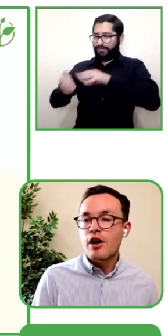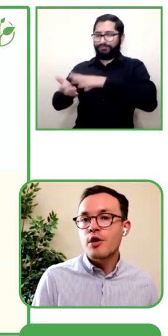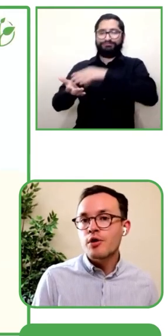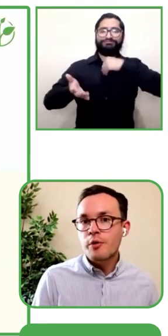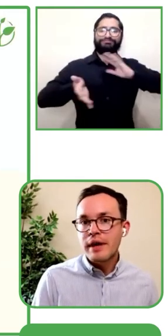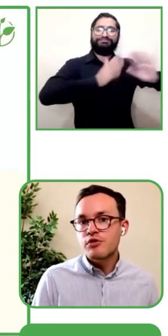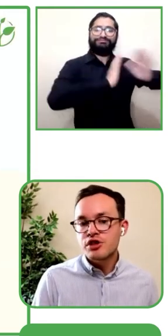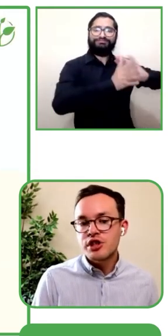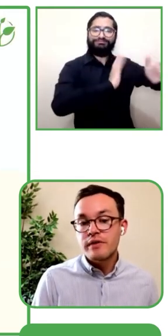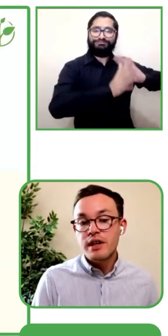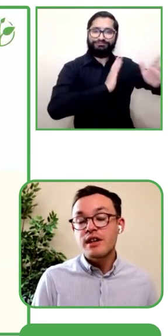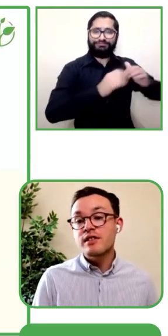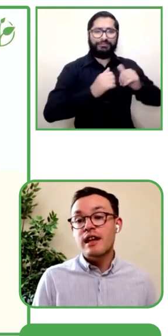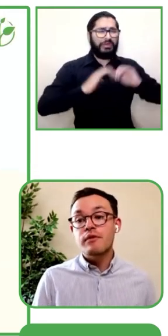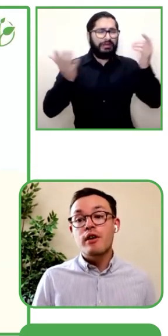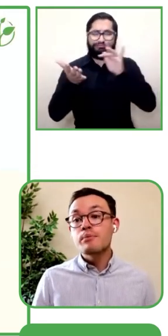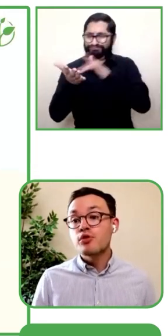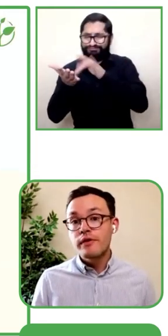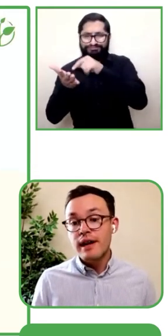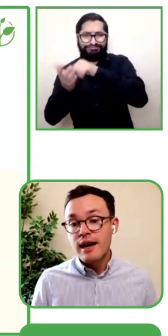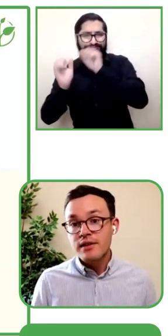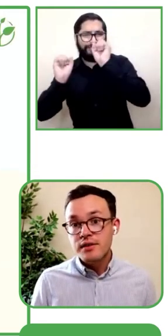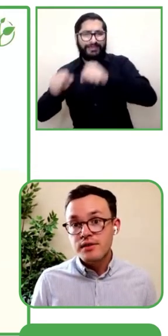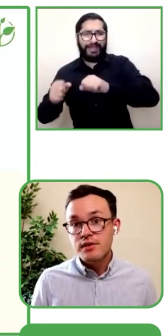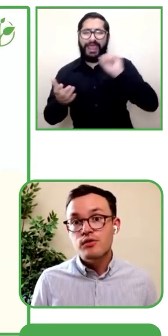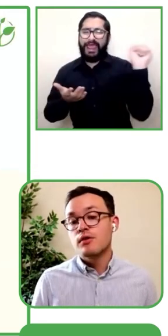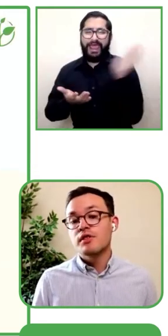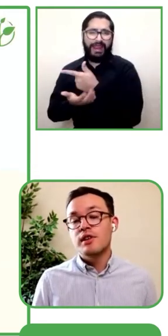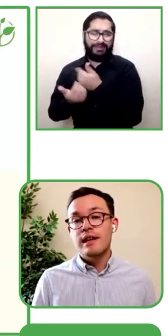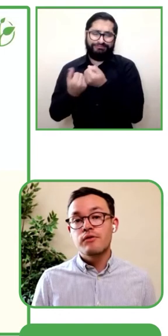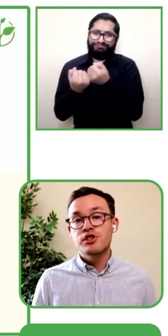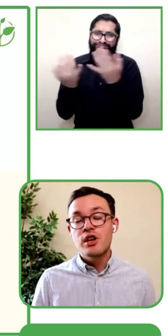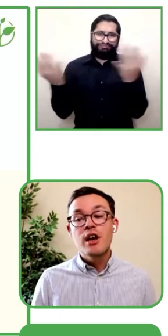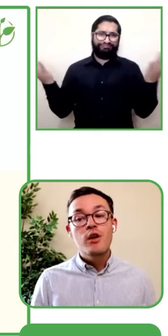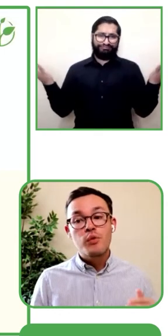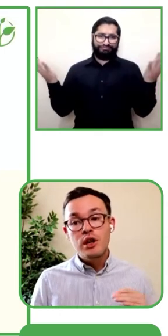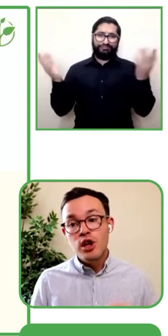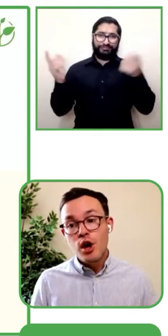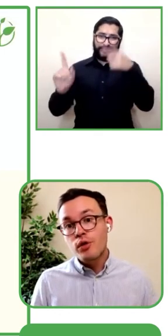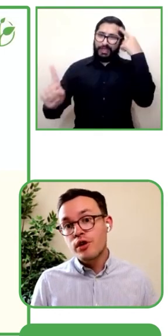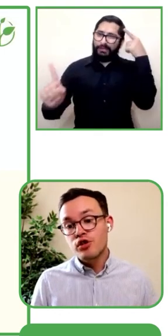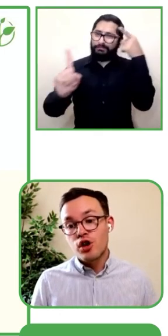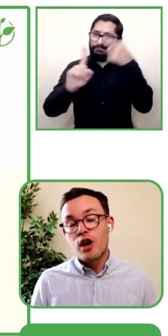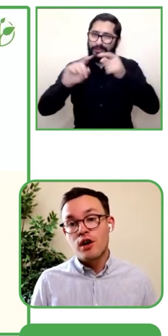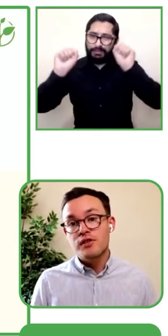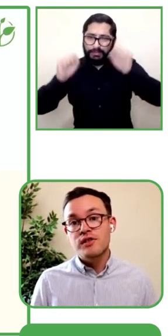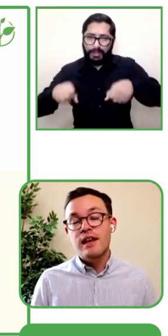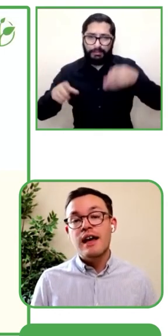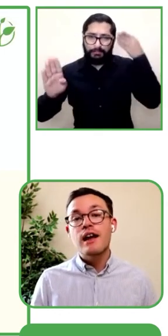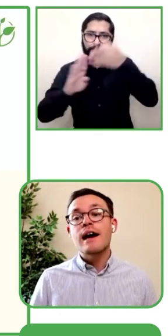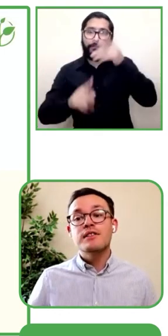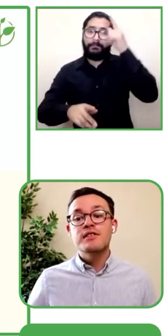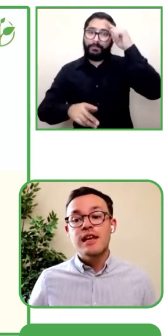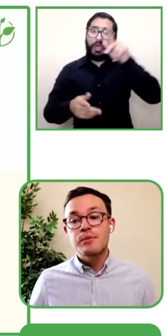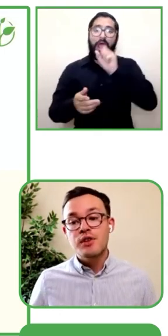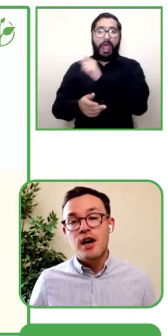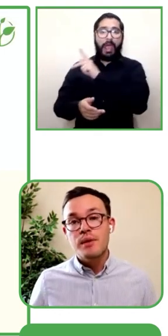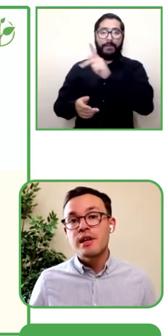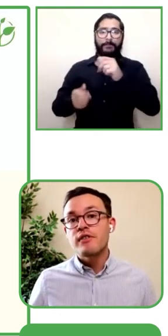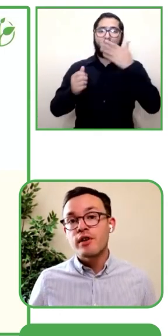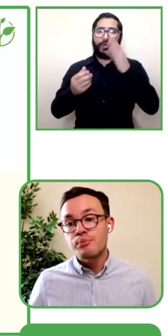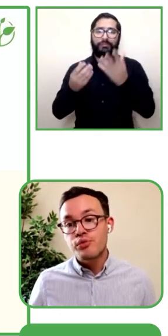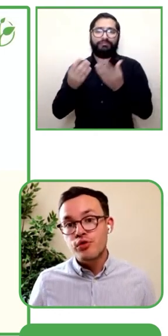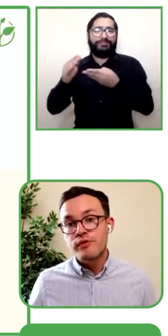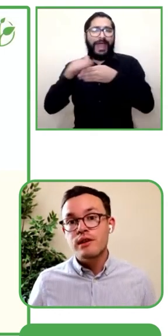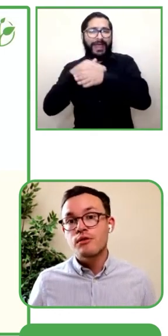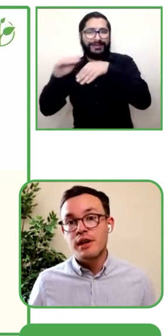Nuestra meta para esta aplicación, y creo que vamos bien encaminados, es mejorar el acceso, bajar el